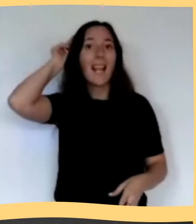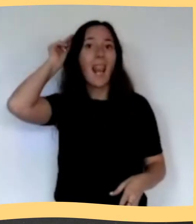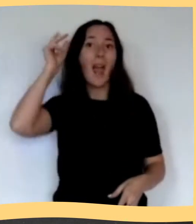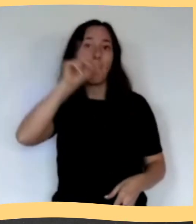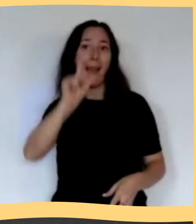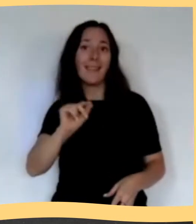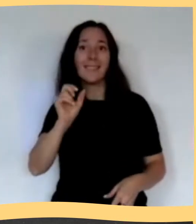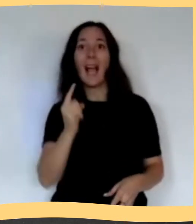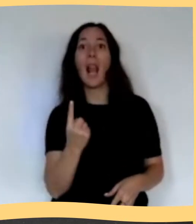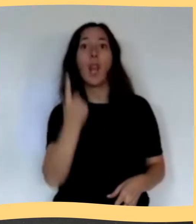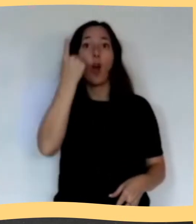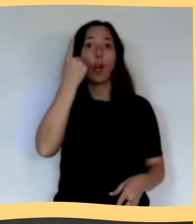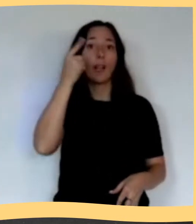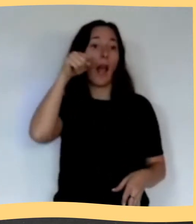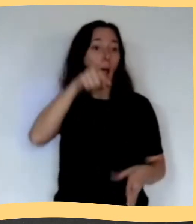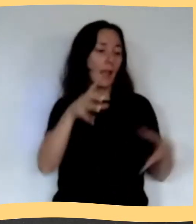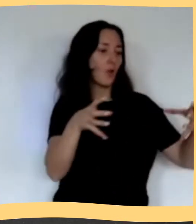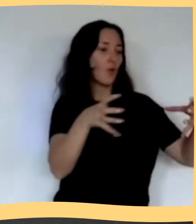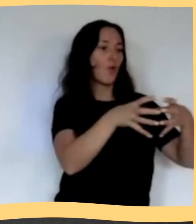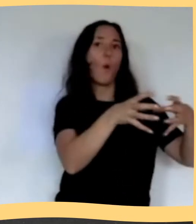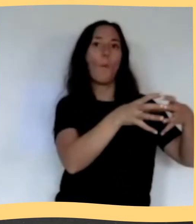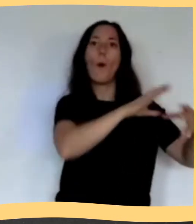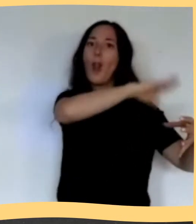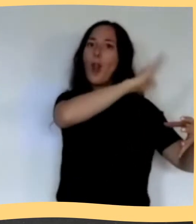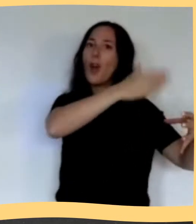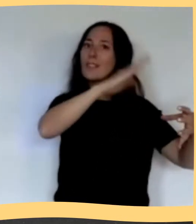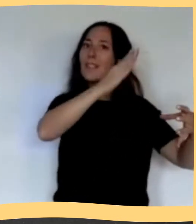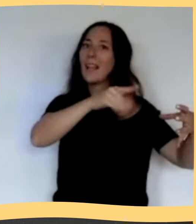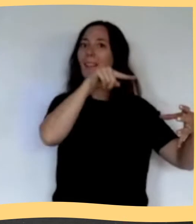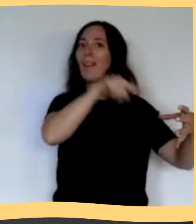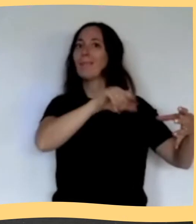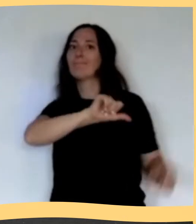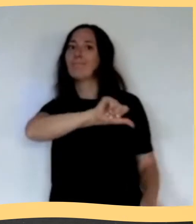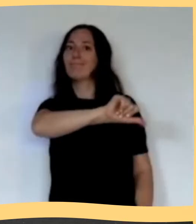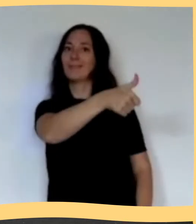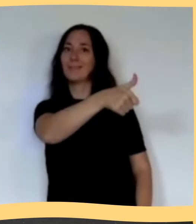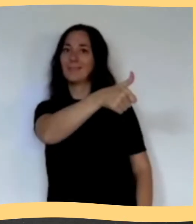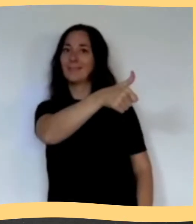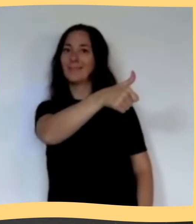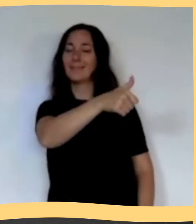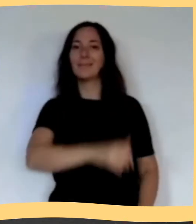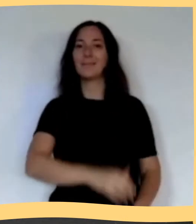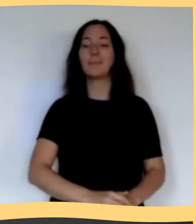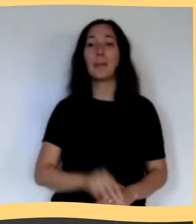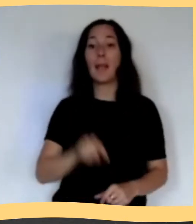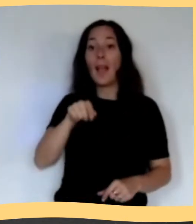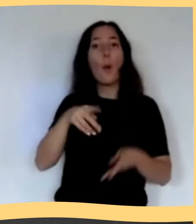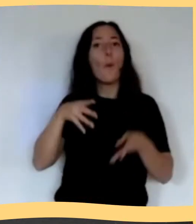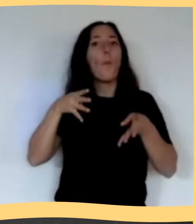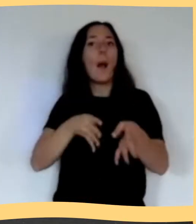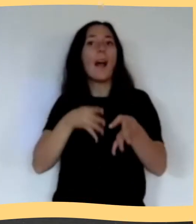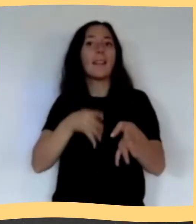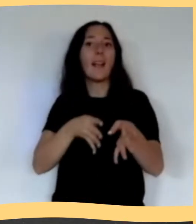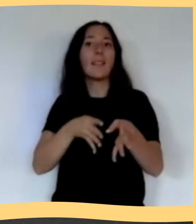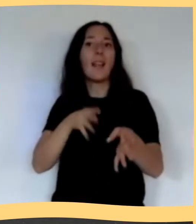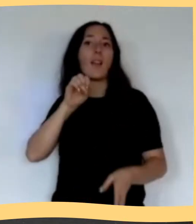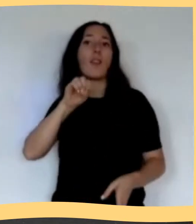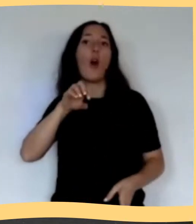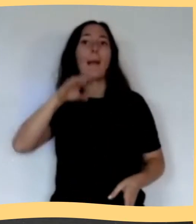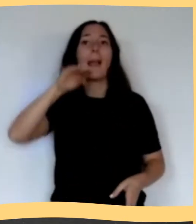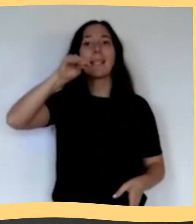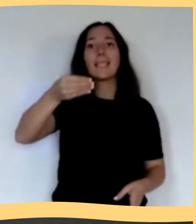Ubicada al norte de la ciudad de Santiago de Chile y en la que el ejército de los Andes venció al realista. La